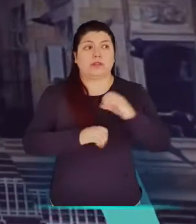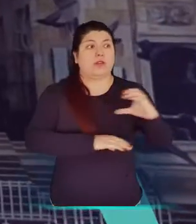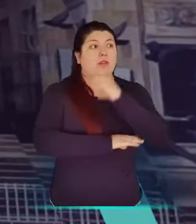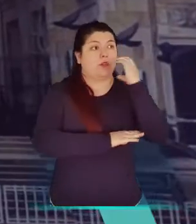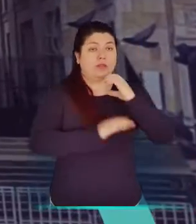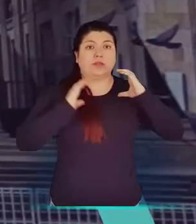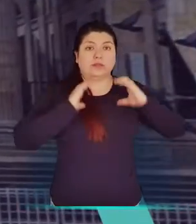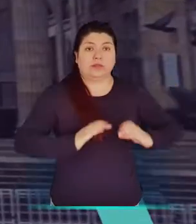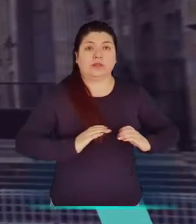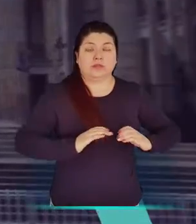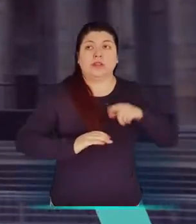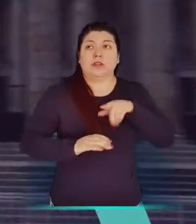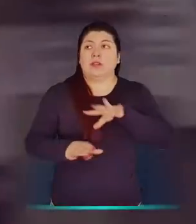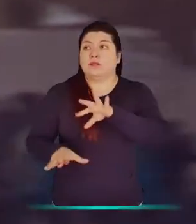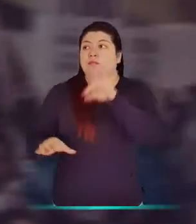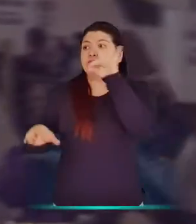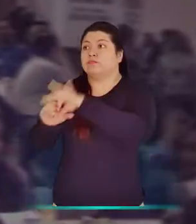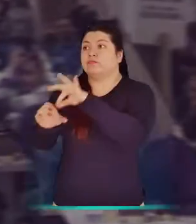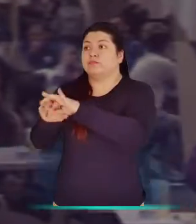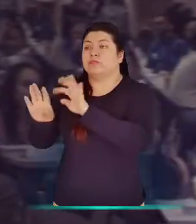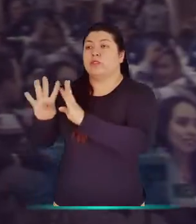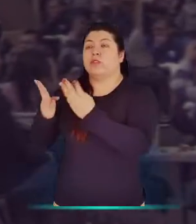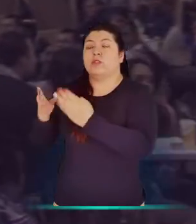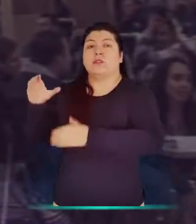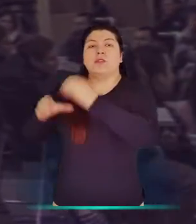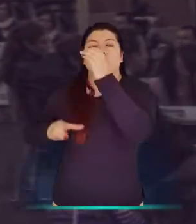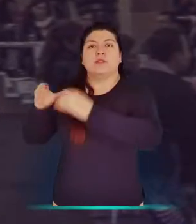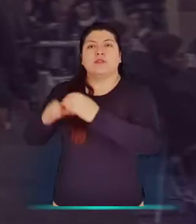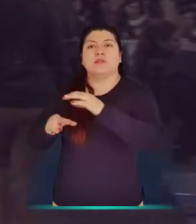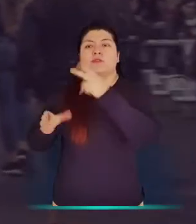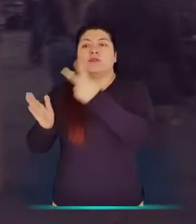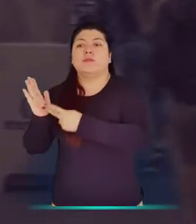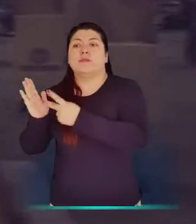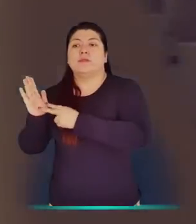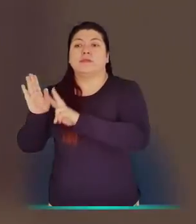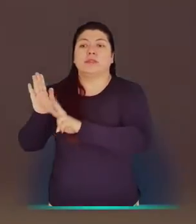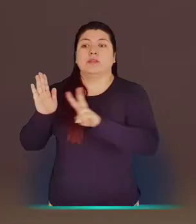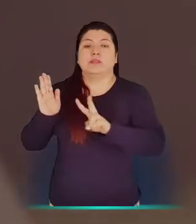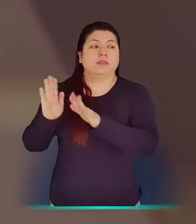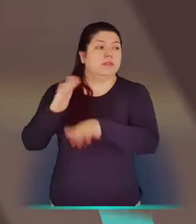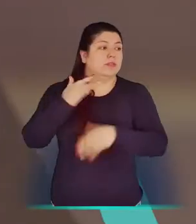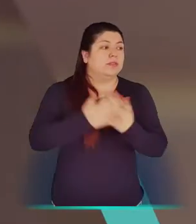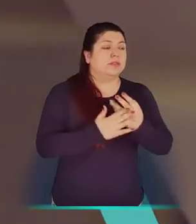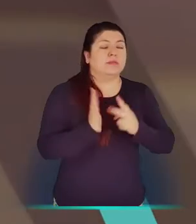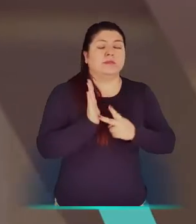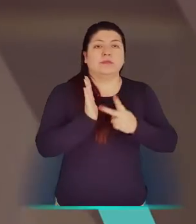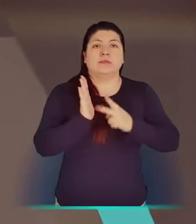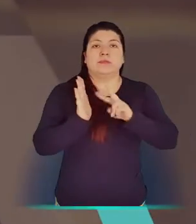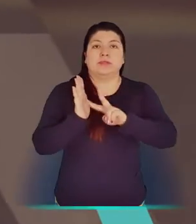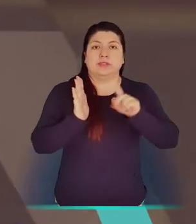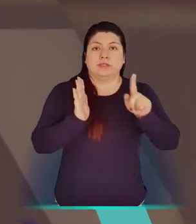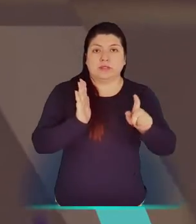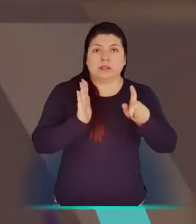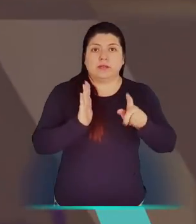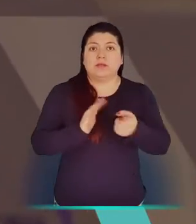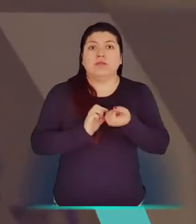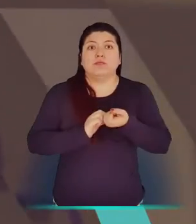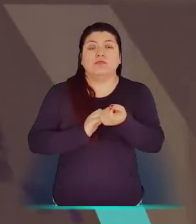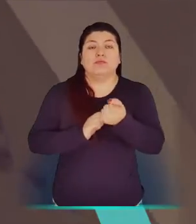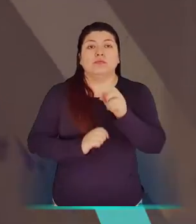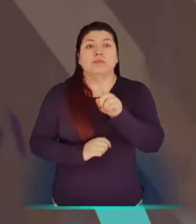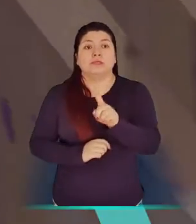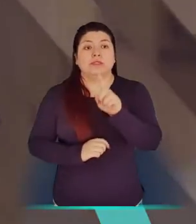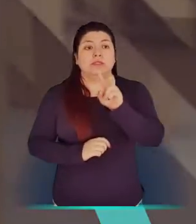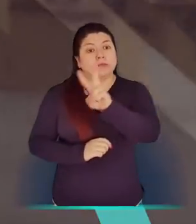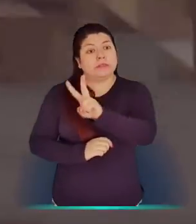Este año los colombianos elegiremos el Congreso de la República para el periodo 2022-2026. Te invitamos a que participes en las